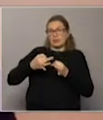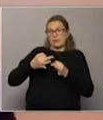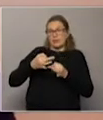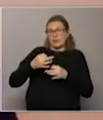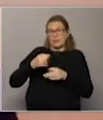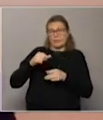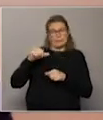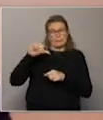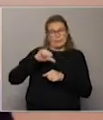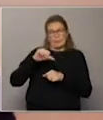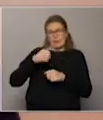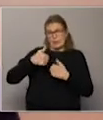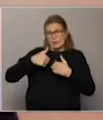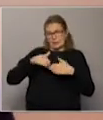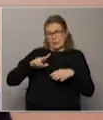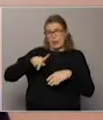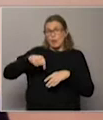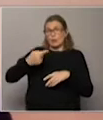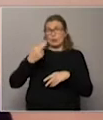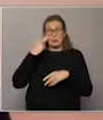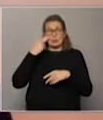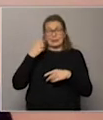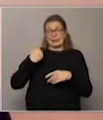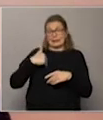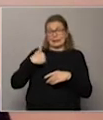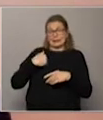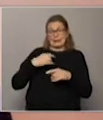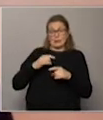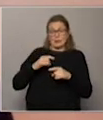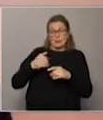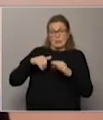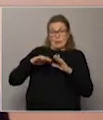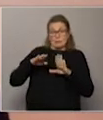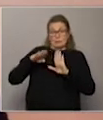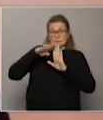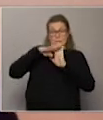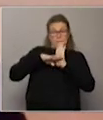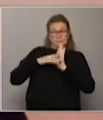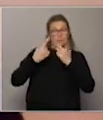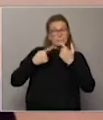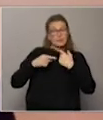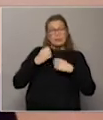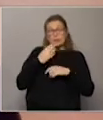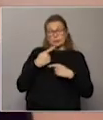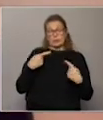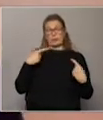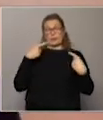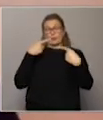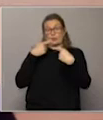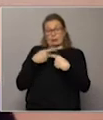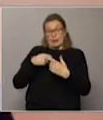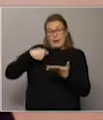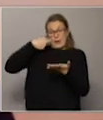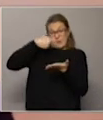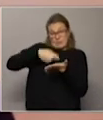prerequisito para empezar a encarar otros problemas que tiene Argentina, que son de naturaleza más estructural, pero bueno, tenían que enfrentar el